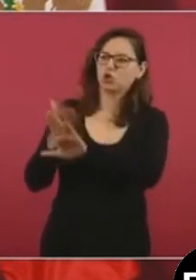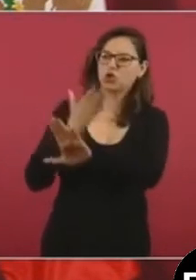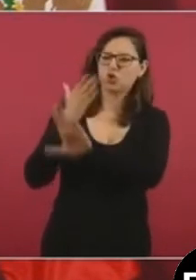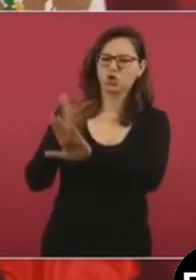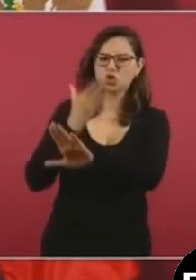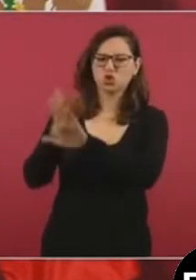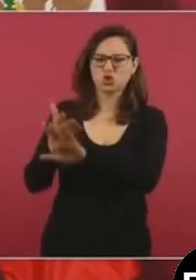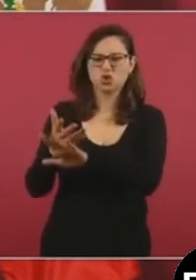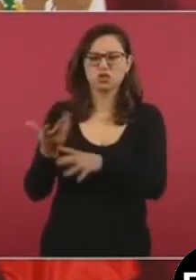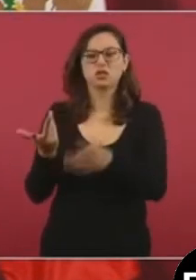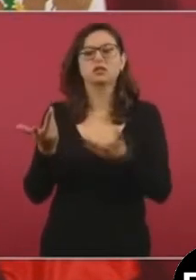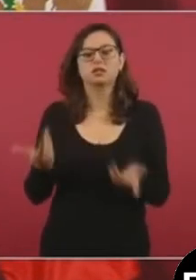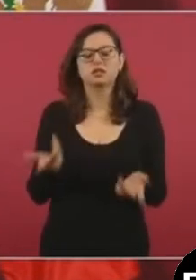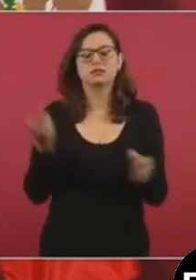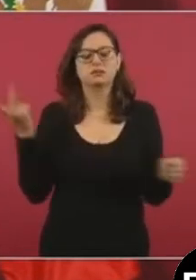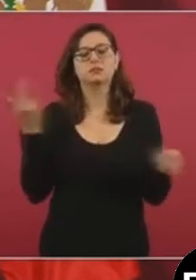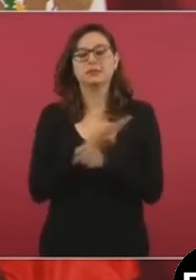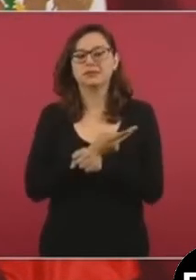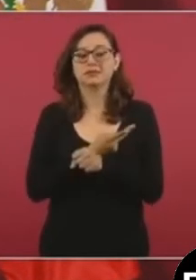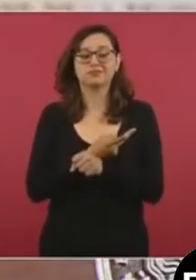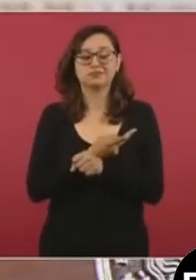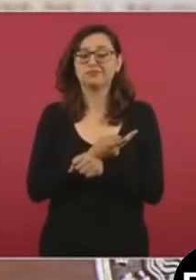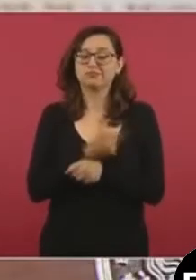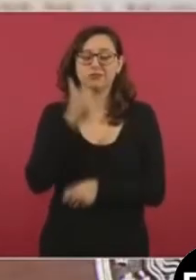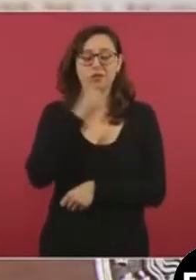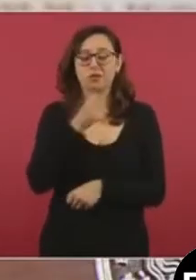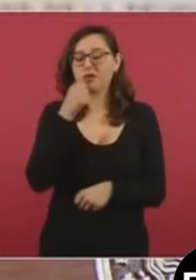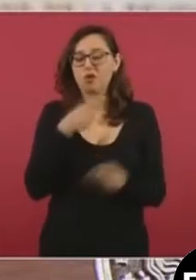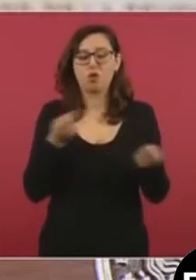siempre tienen el control de todos los medios,